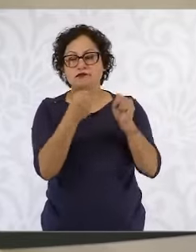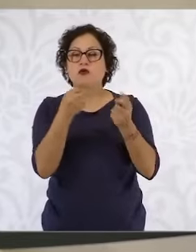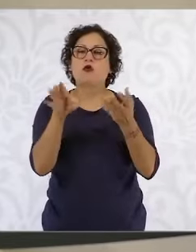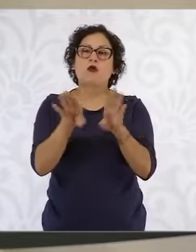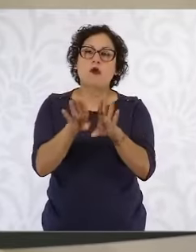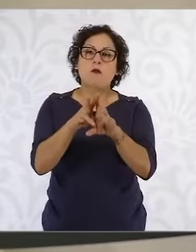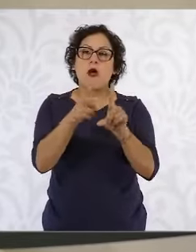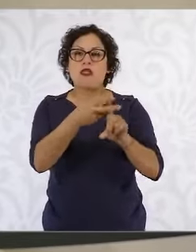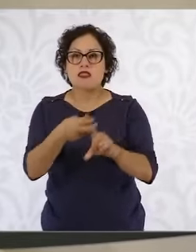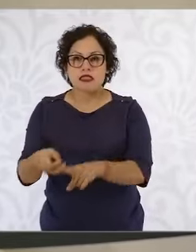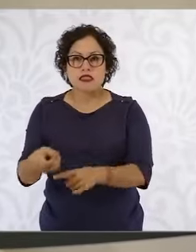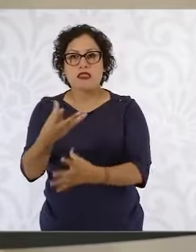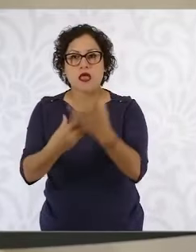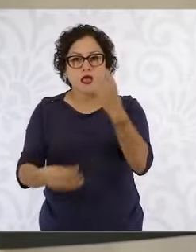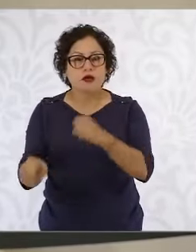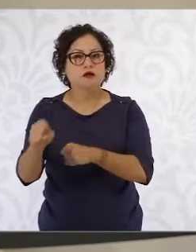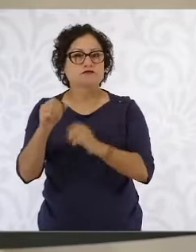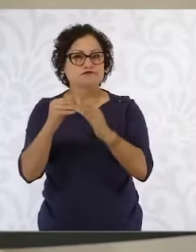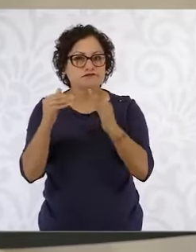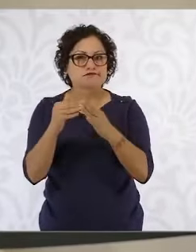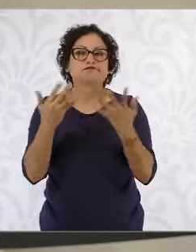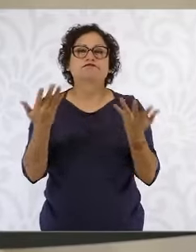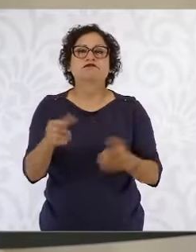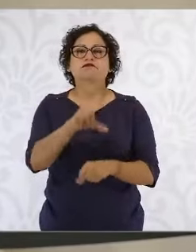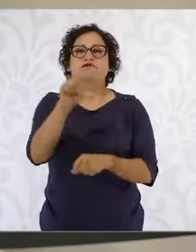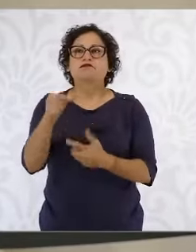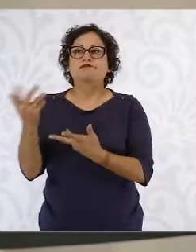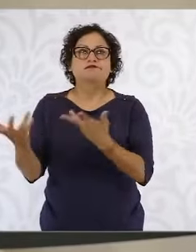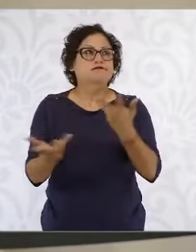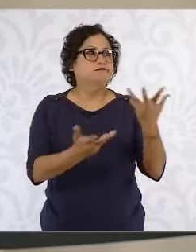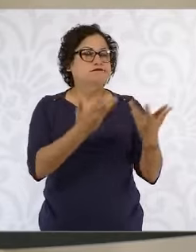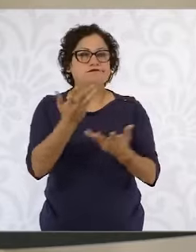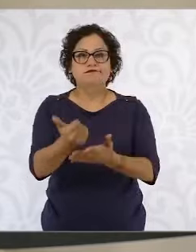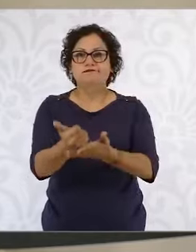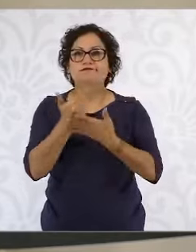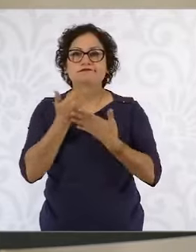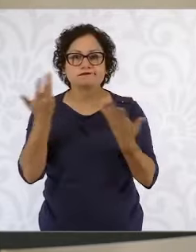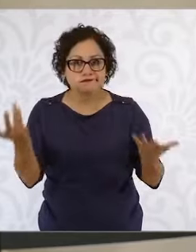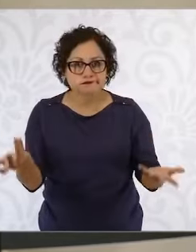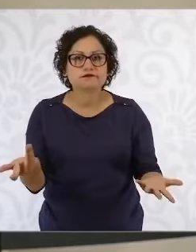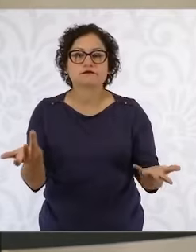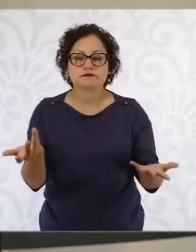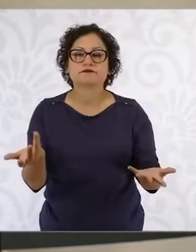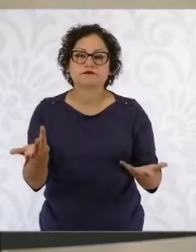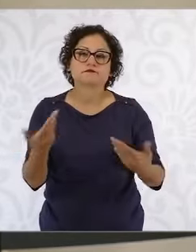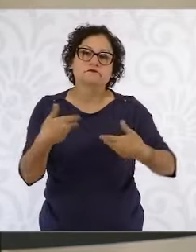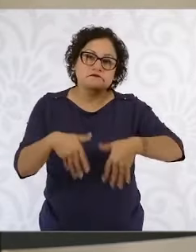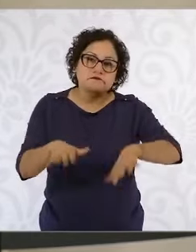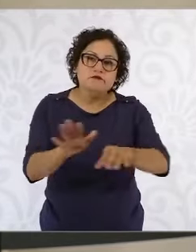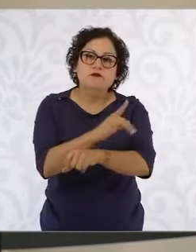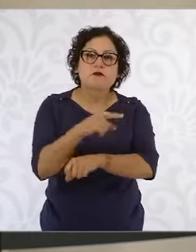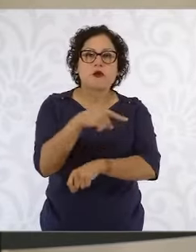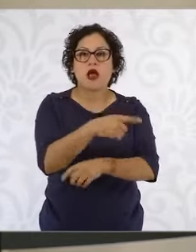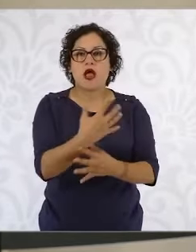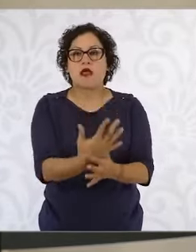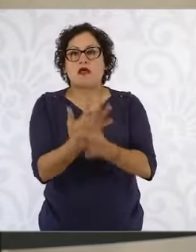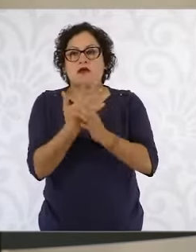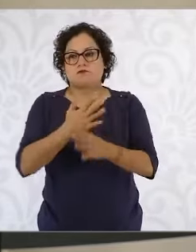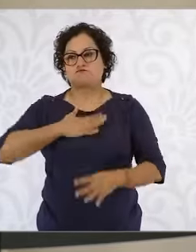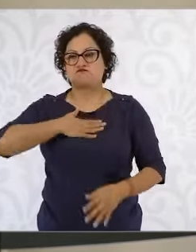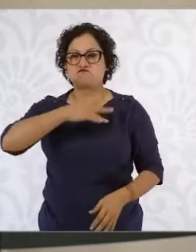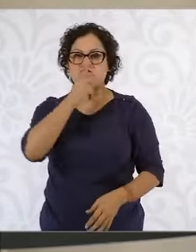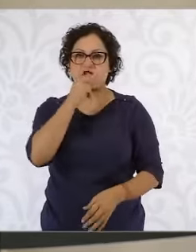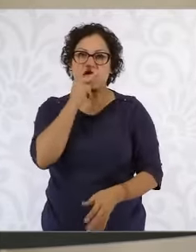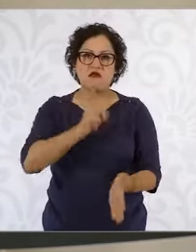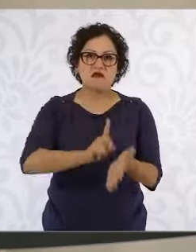casa y luego no hay quien les ayude, argumentando que es el papá del menor que tiene los